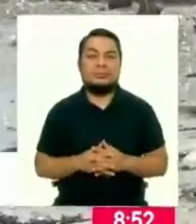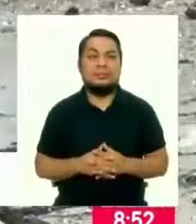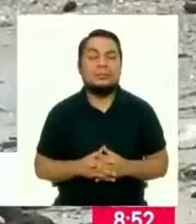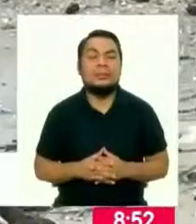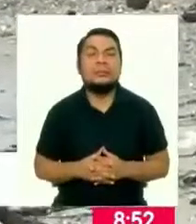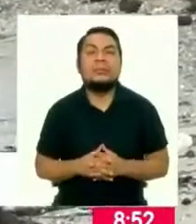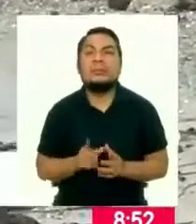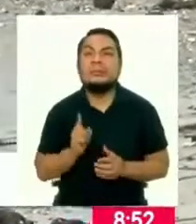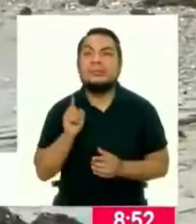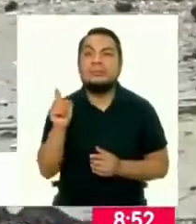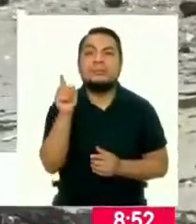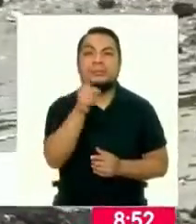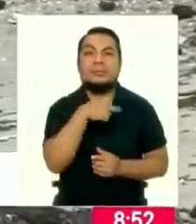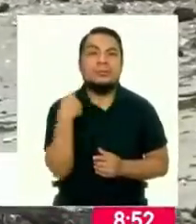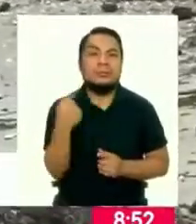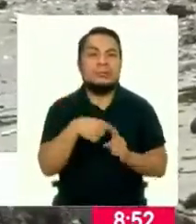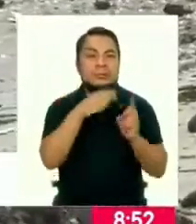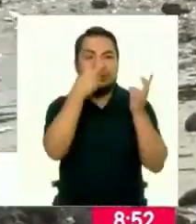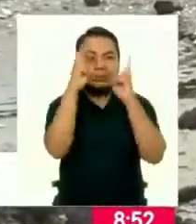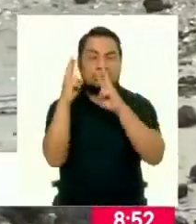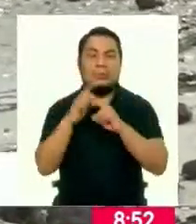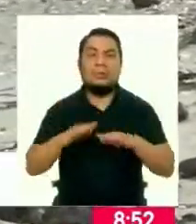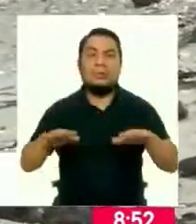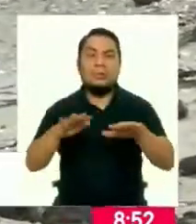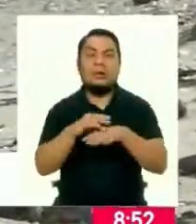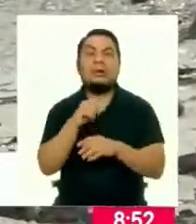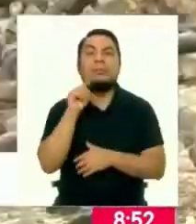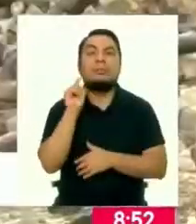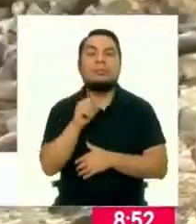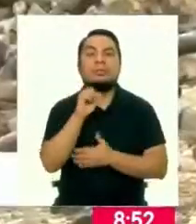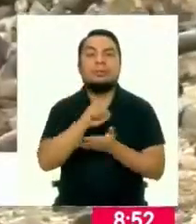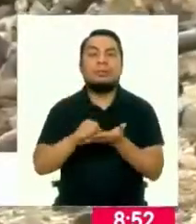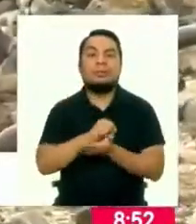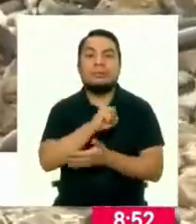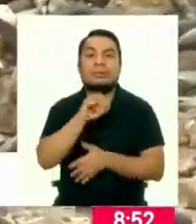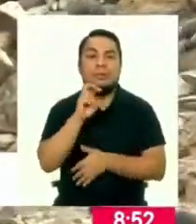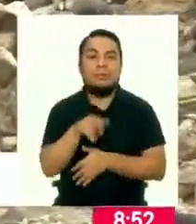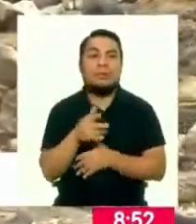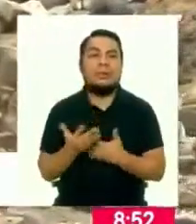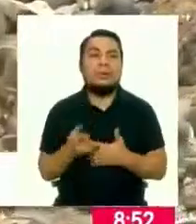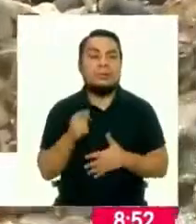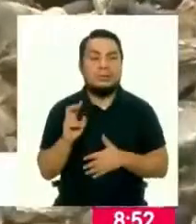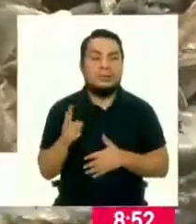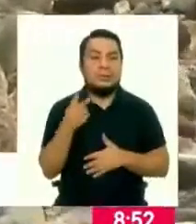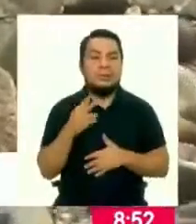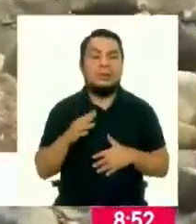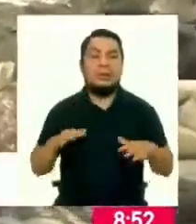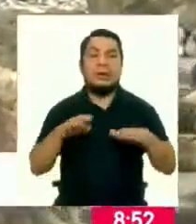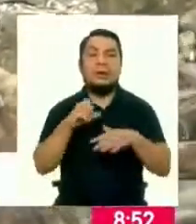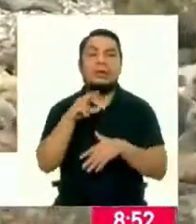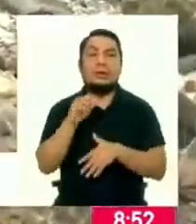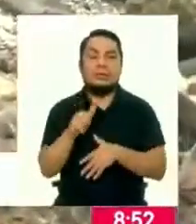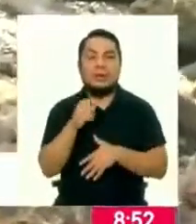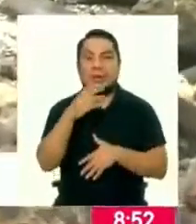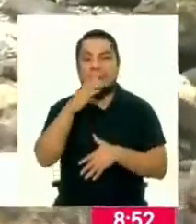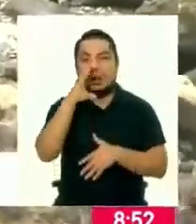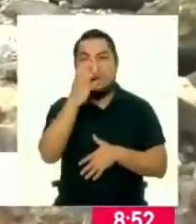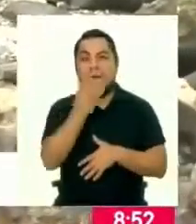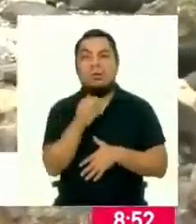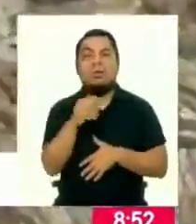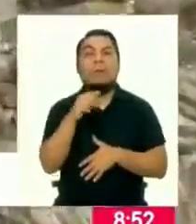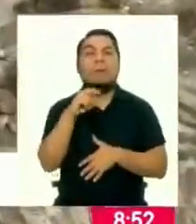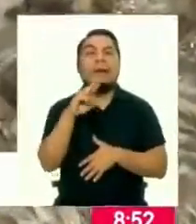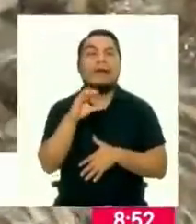Recorrimos todo el circuito turístico de la Punta San Juan, que es el hogar de la segunda colonia de lobos marinos